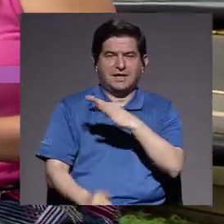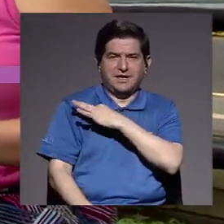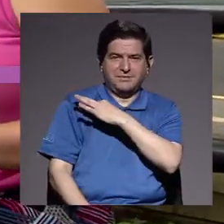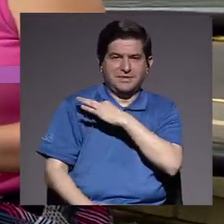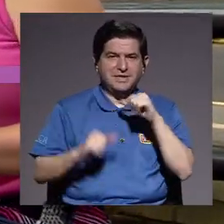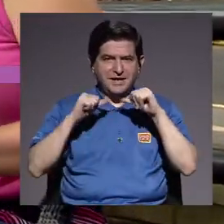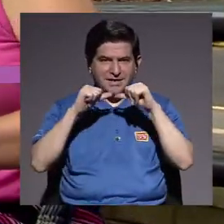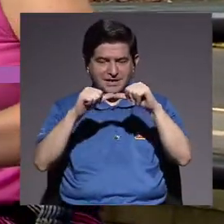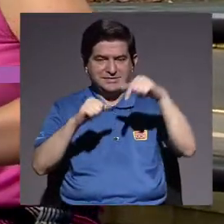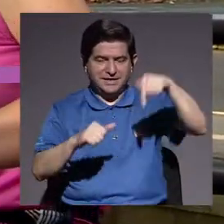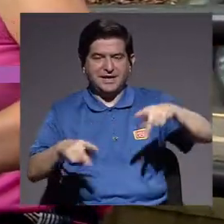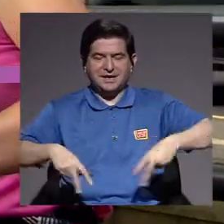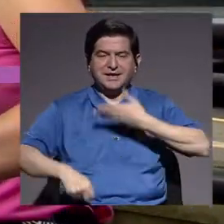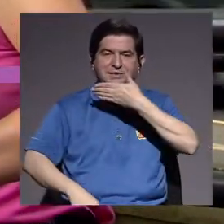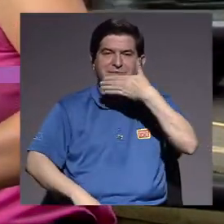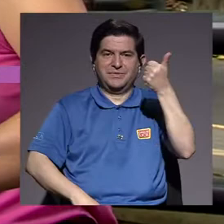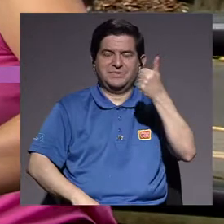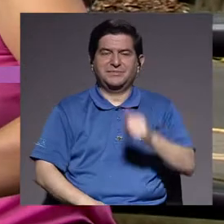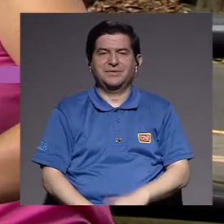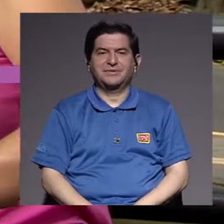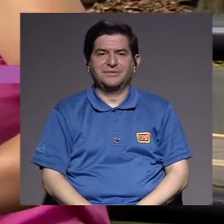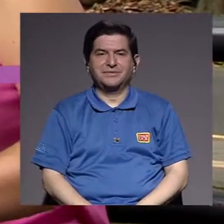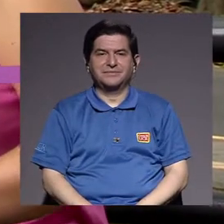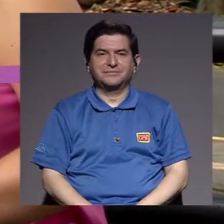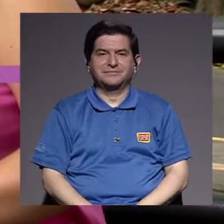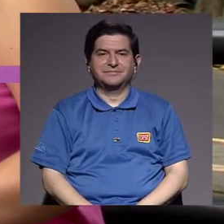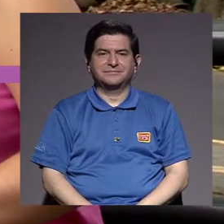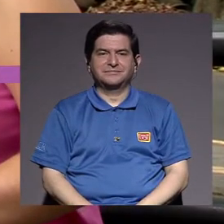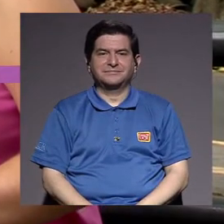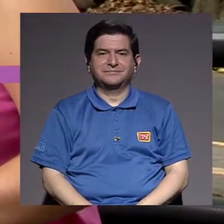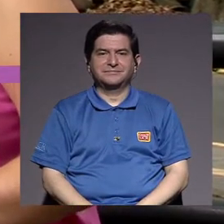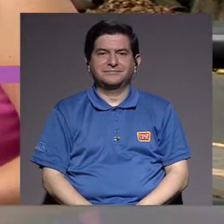a que continúen con más de Vivir Mejor. Nos vemos en unos segundos.